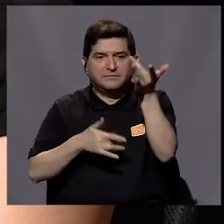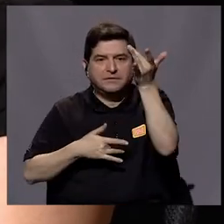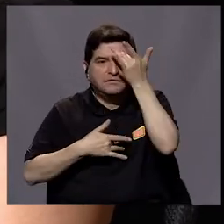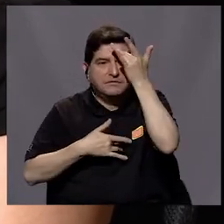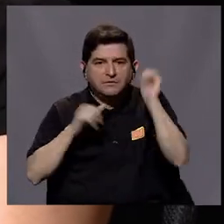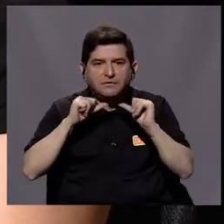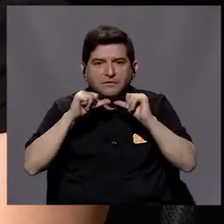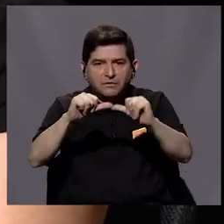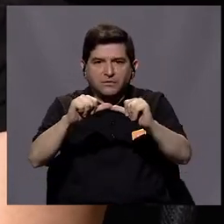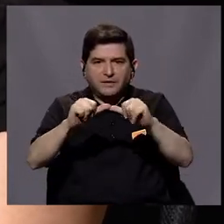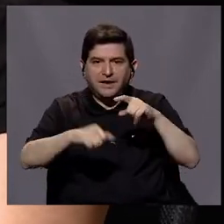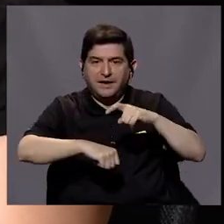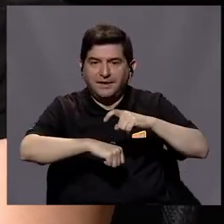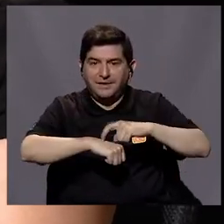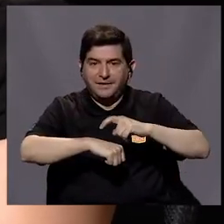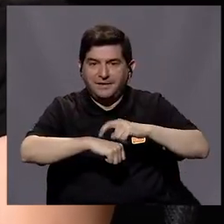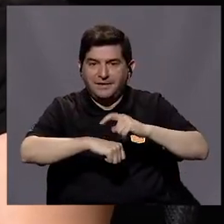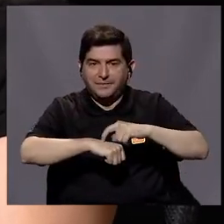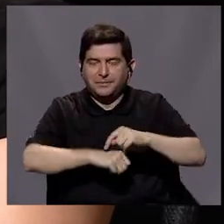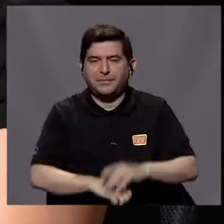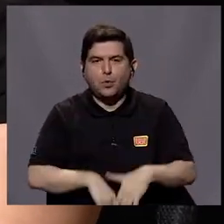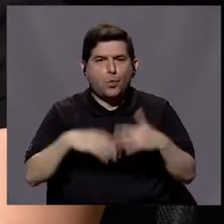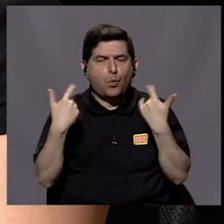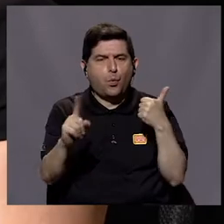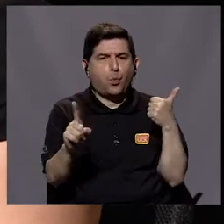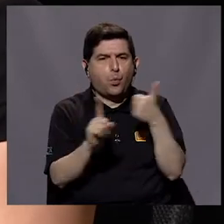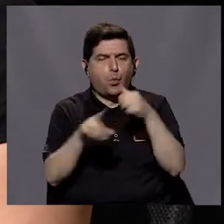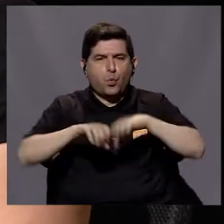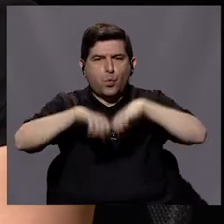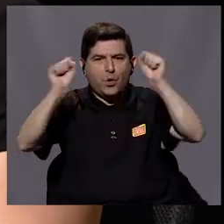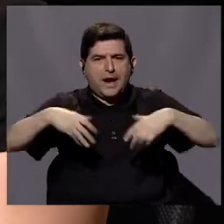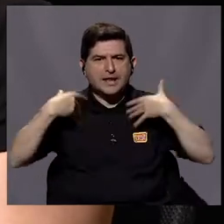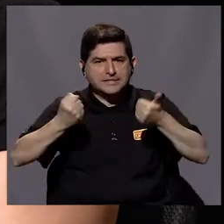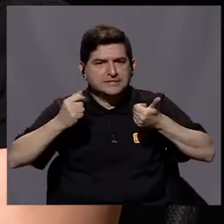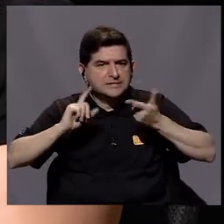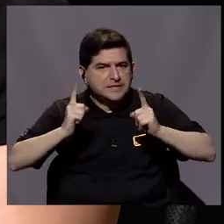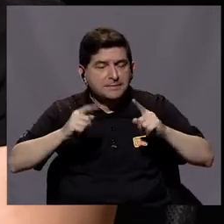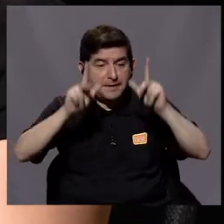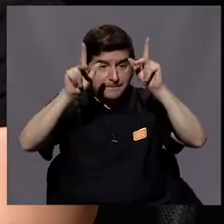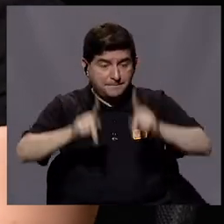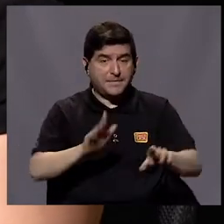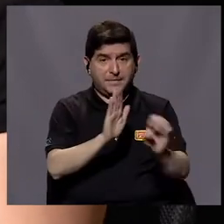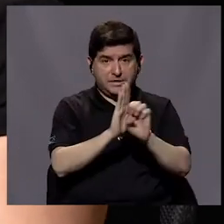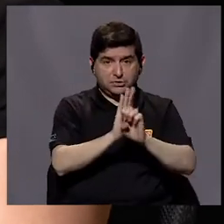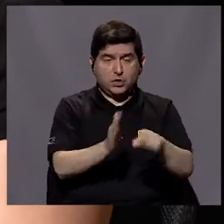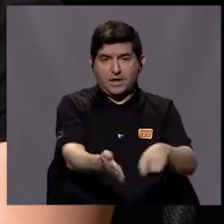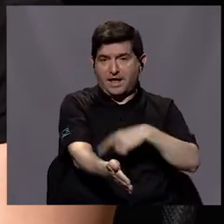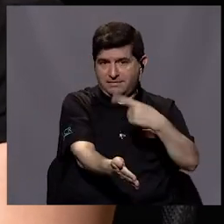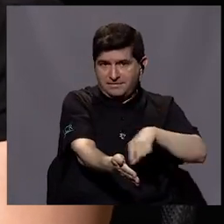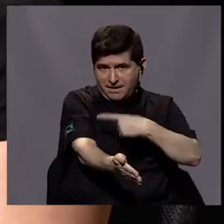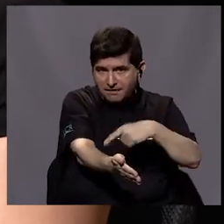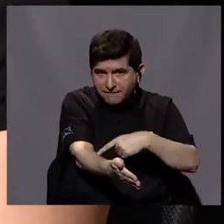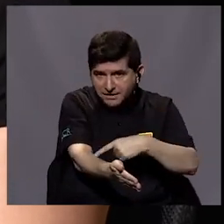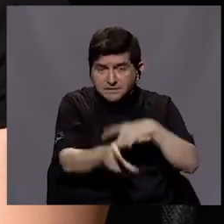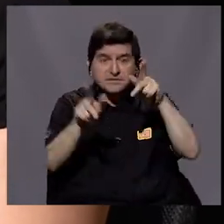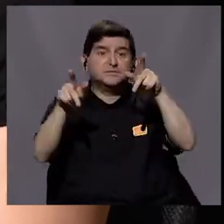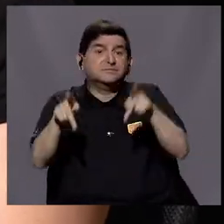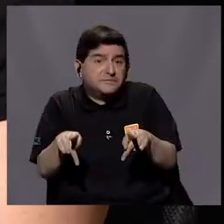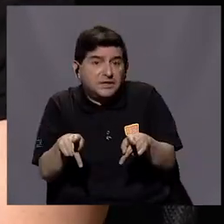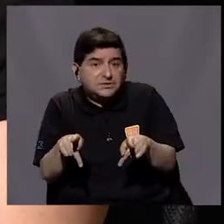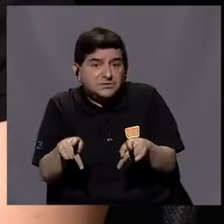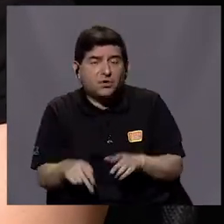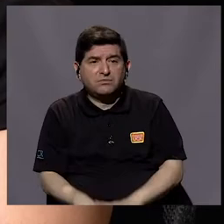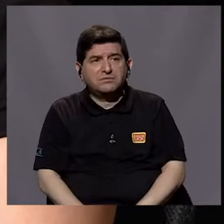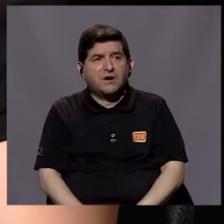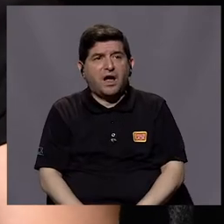a las enfermedades crónicas, ahí es donde decimos qué impacto tiene en el sistema de salud. Una persona, por ejemplo, con diabetes, es una